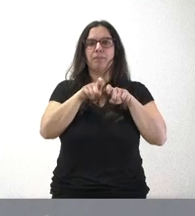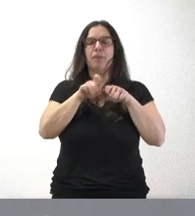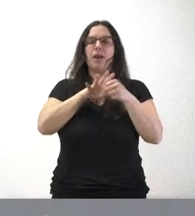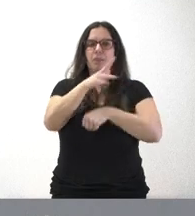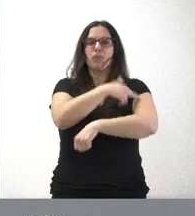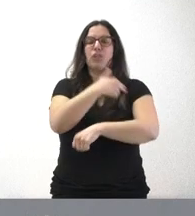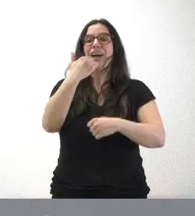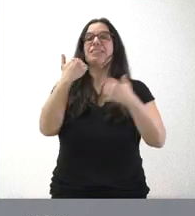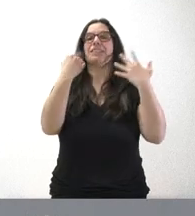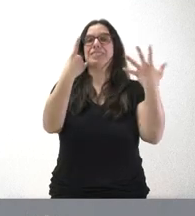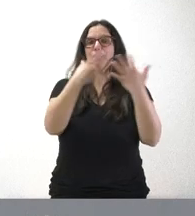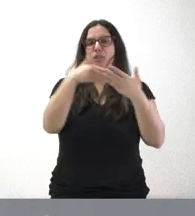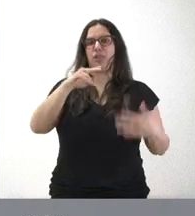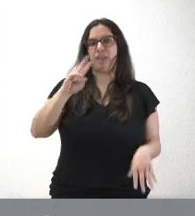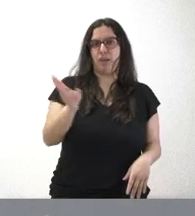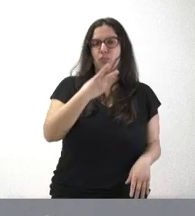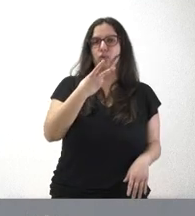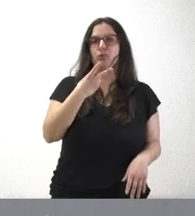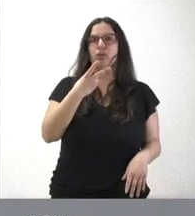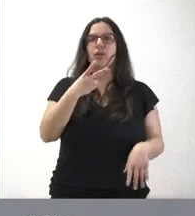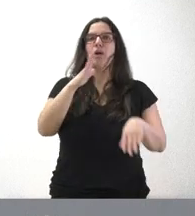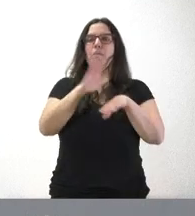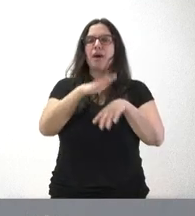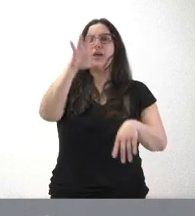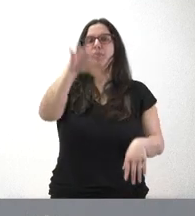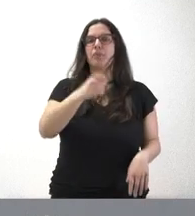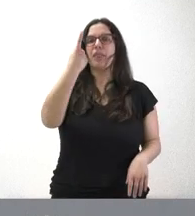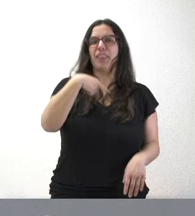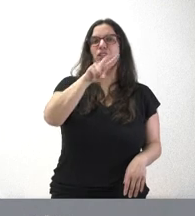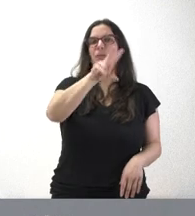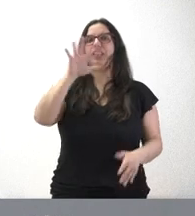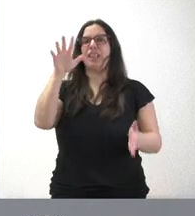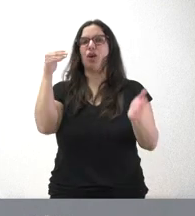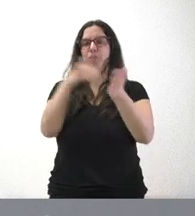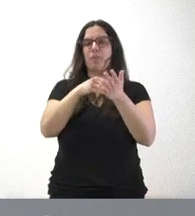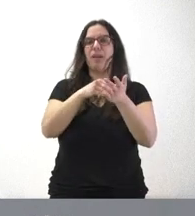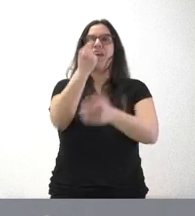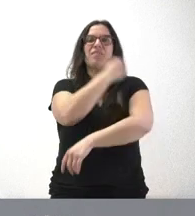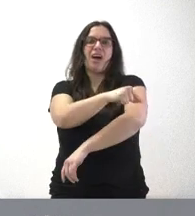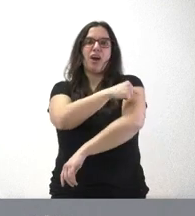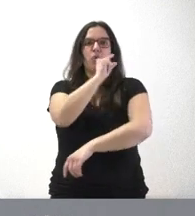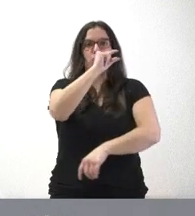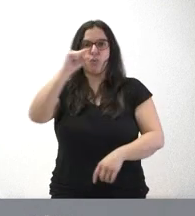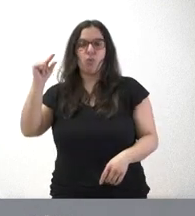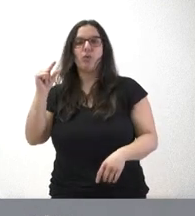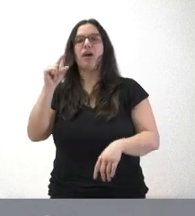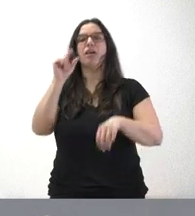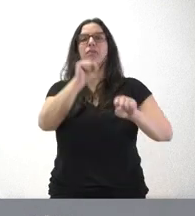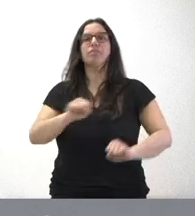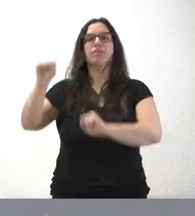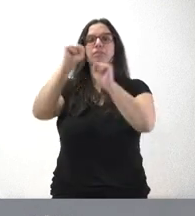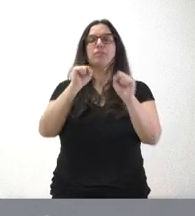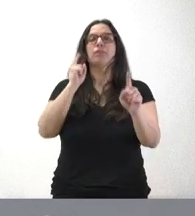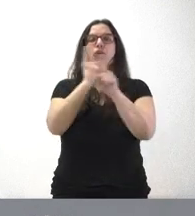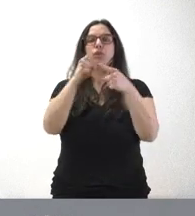sanitario casi 6 millones de euros para adquirir 125.000 vacunas para proteger frente al neumococo,